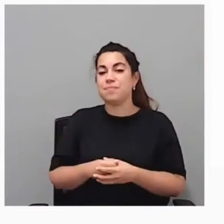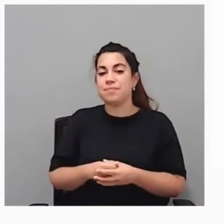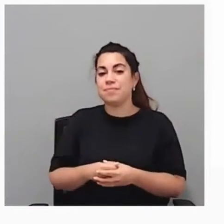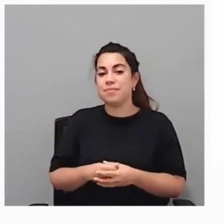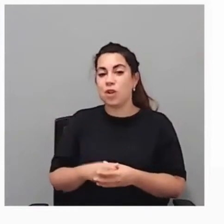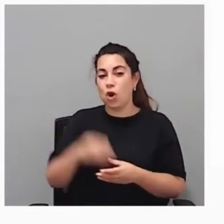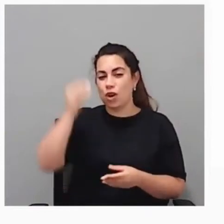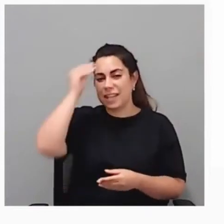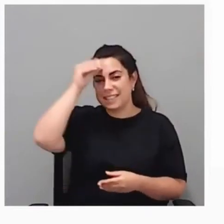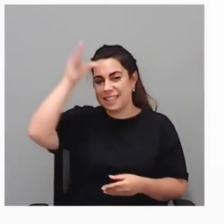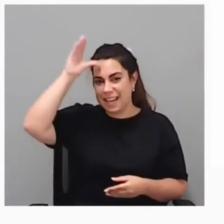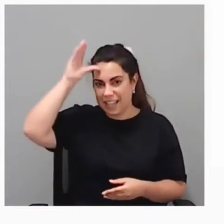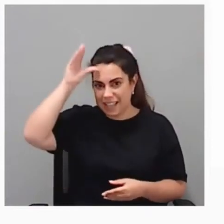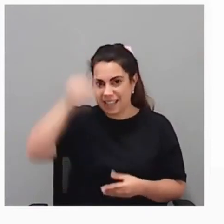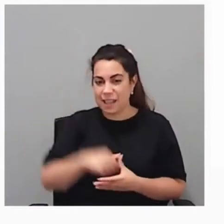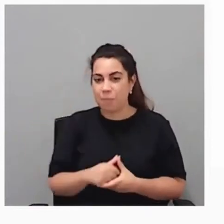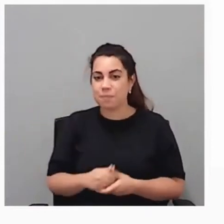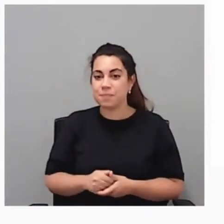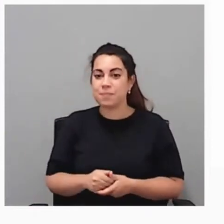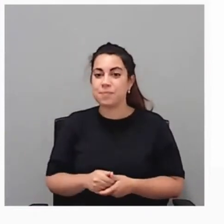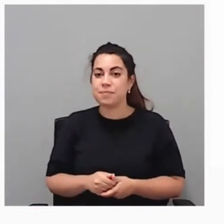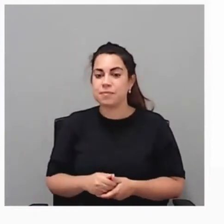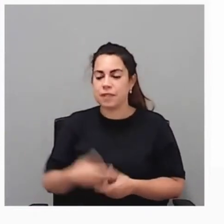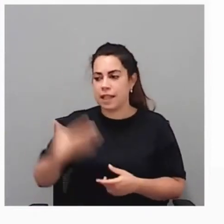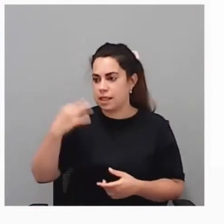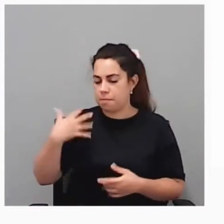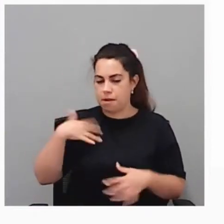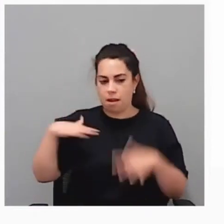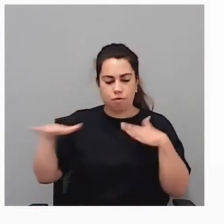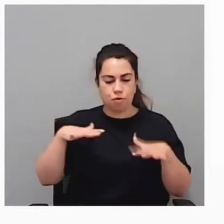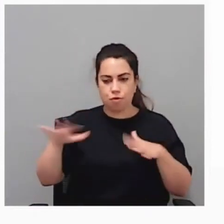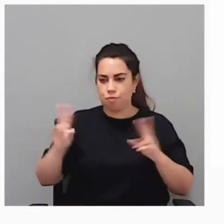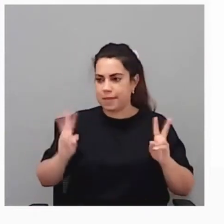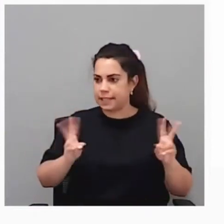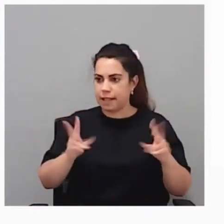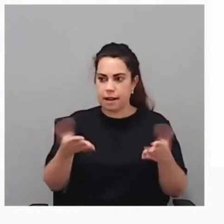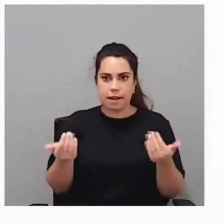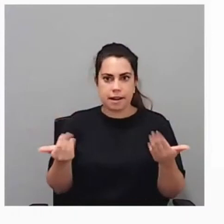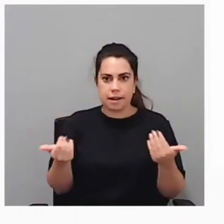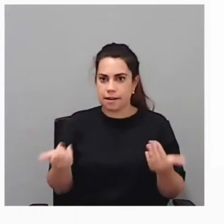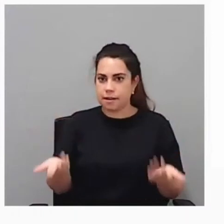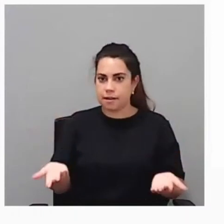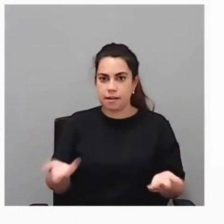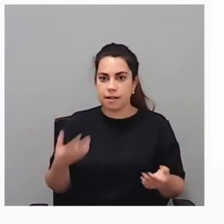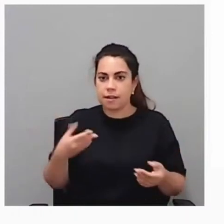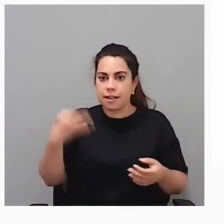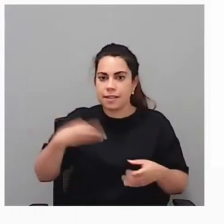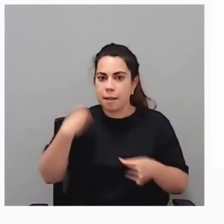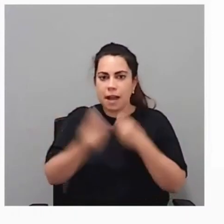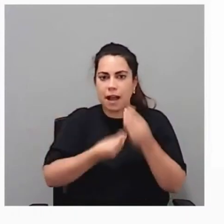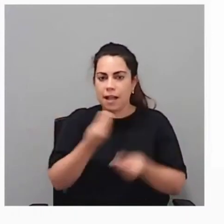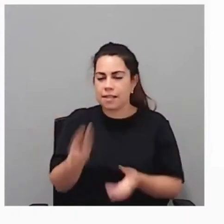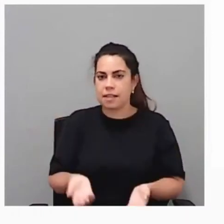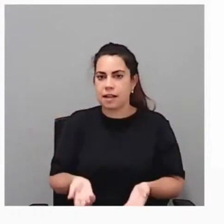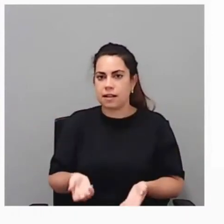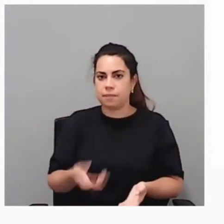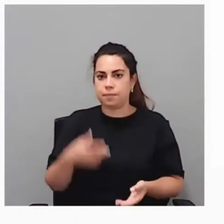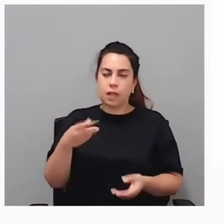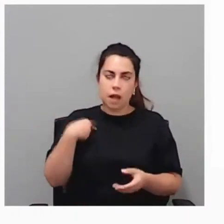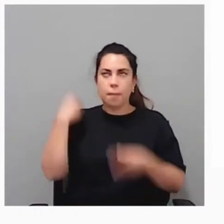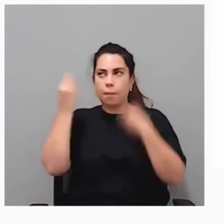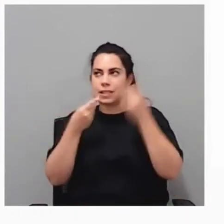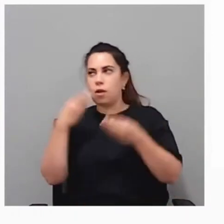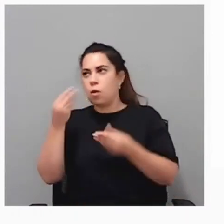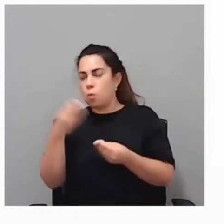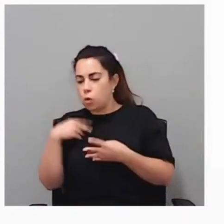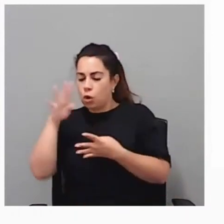en que tenemos que dedicarnos a la acción tenemos que hacer cosas muchas veces se nos va mucho tiempo en mucha planificación que hay que hacerla digo que